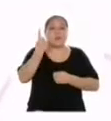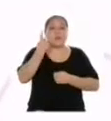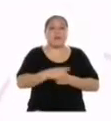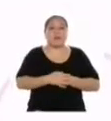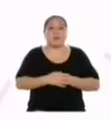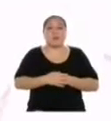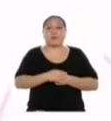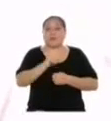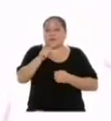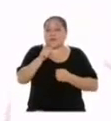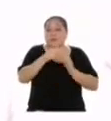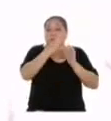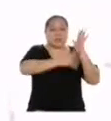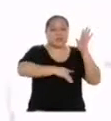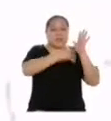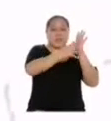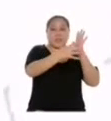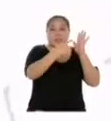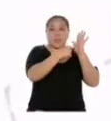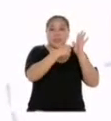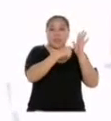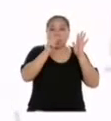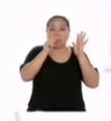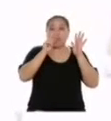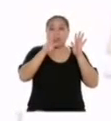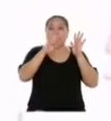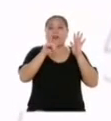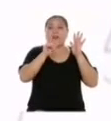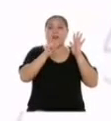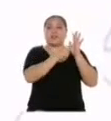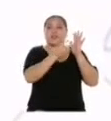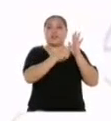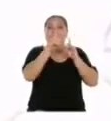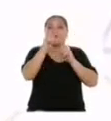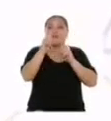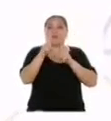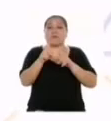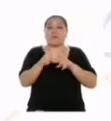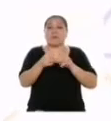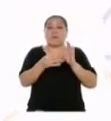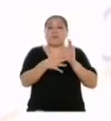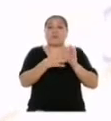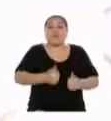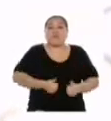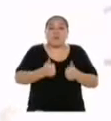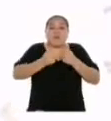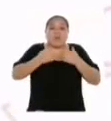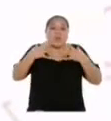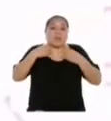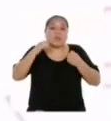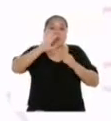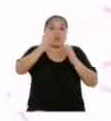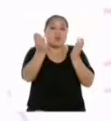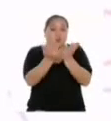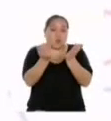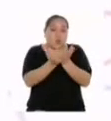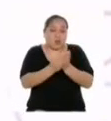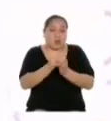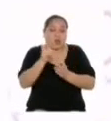Primero, a partir de las tablas de frecuencias que han elaborado con los datos de la encuesta sobre hábitos de vida saludable en sus comunidades educativas,